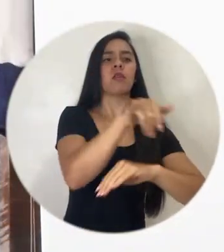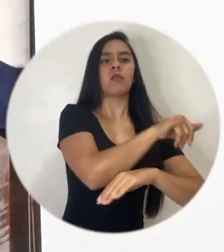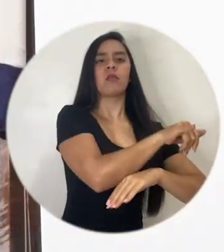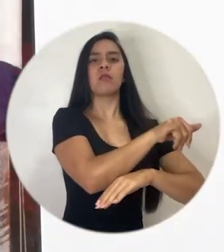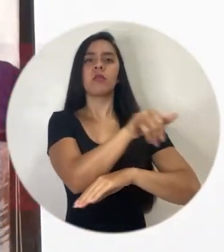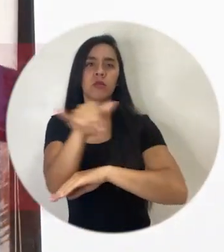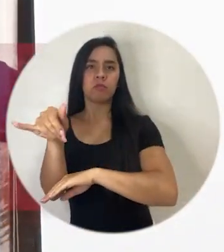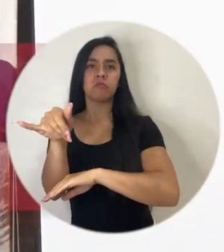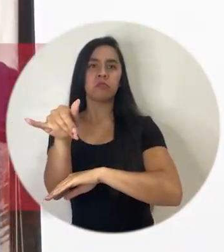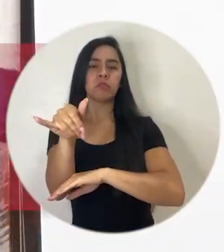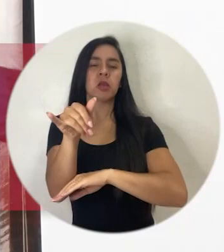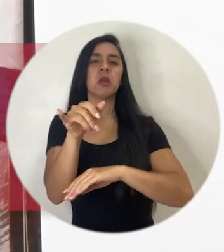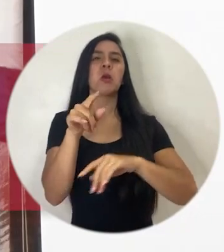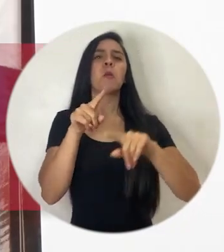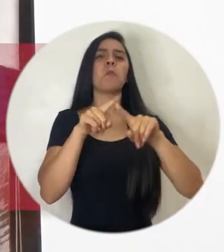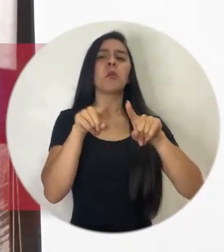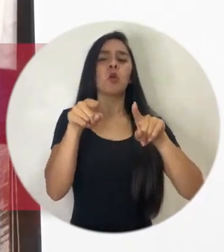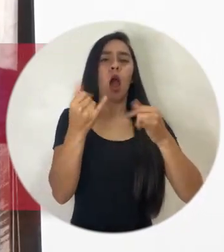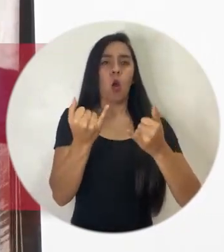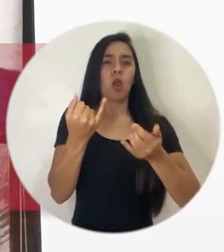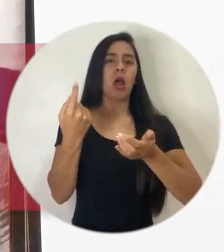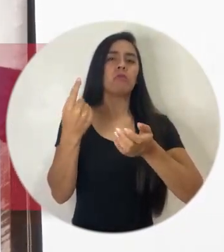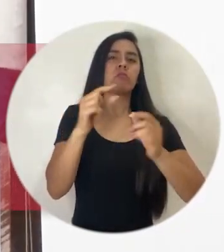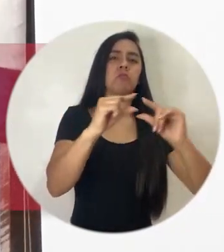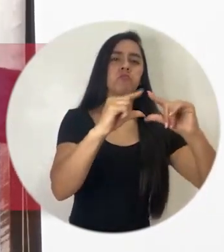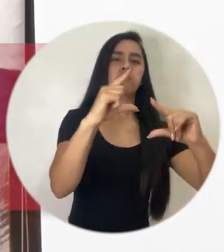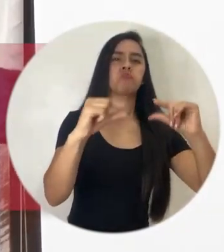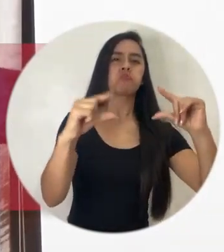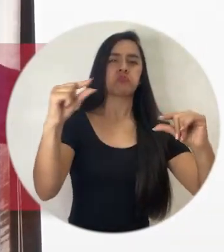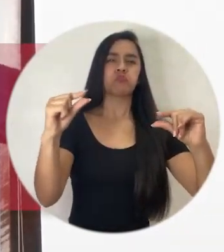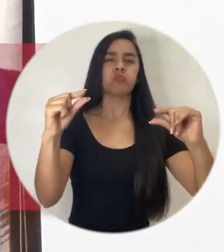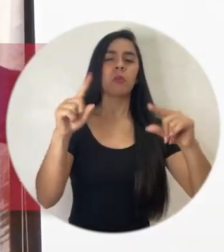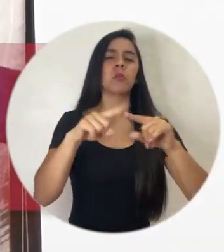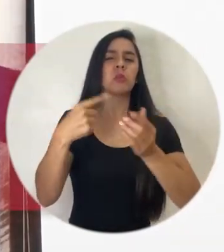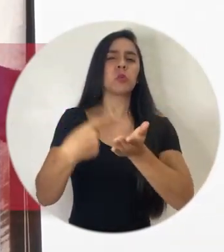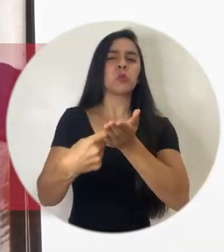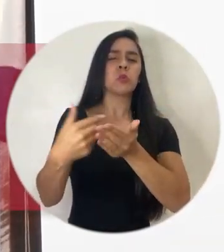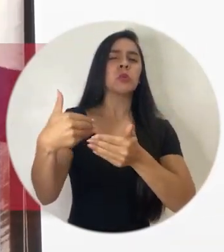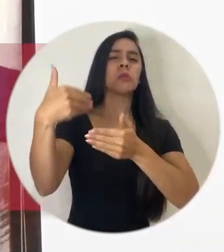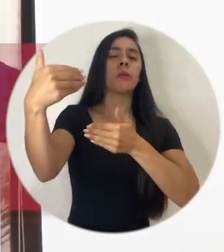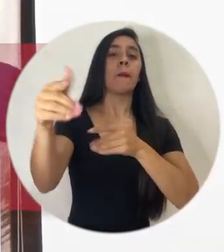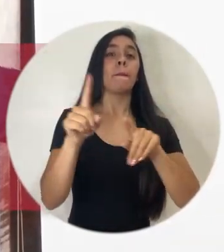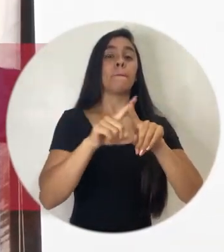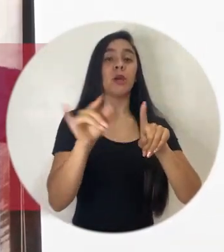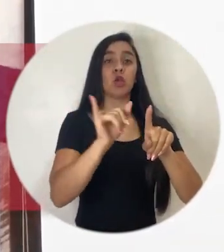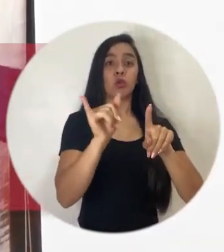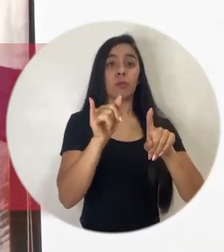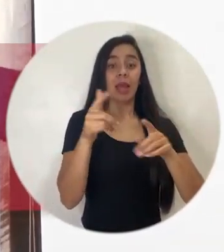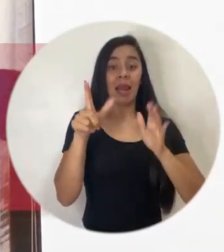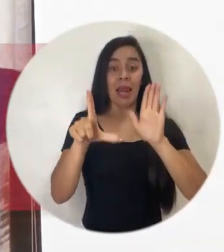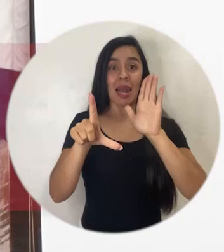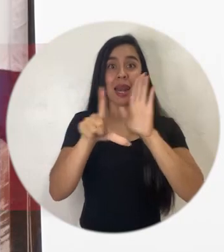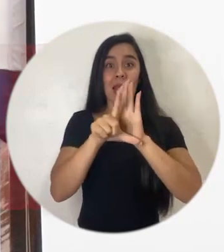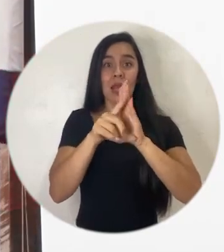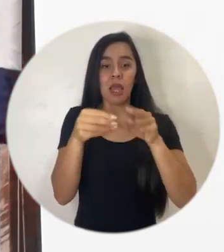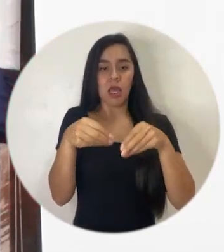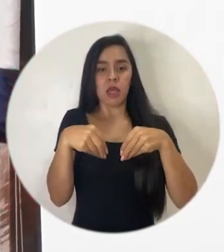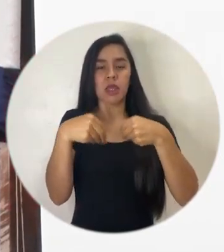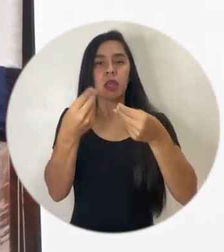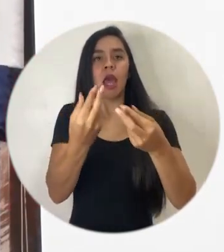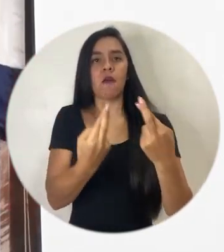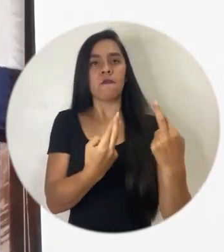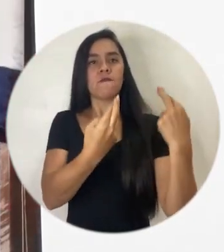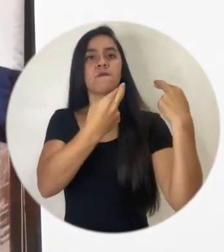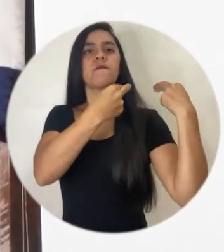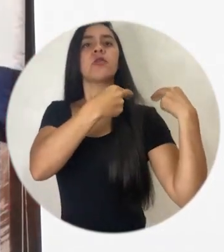diferenciados, ahora podemos discutirlo en general, pero además viene a darle responsabilidades muy importantes,